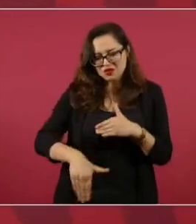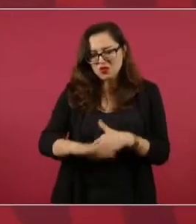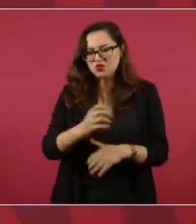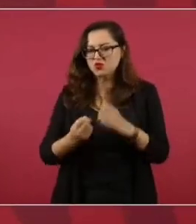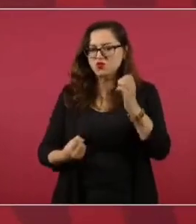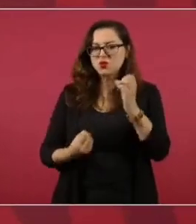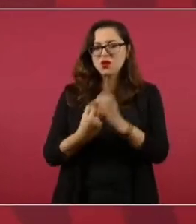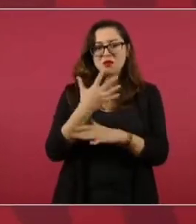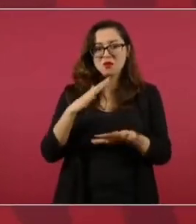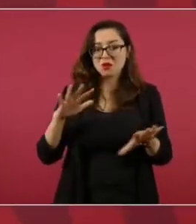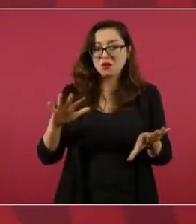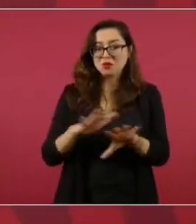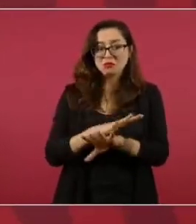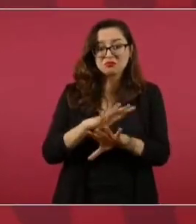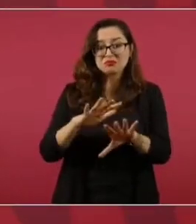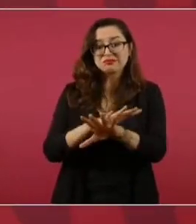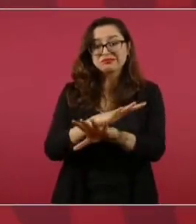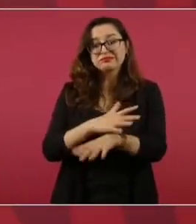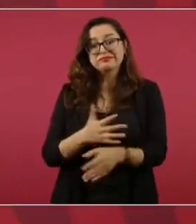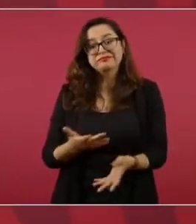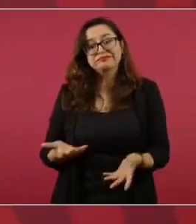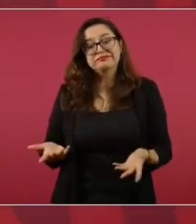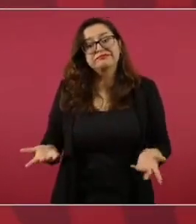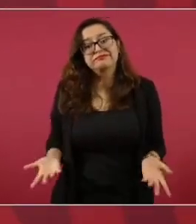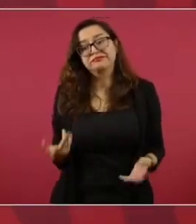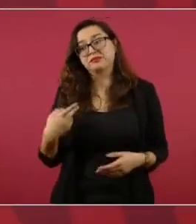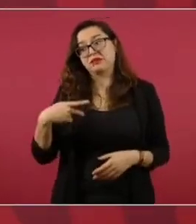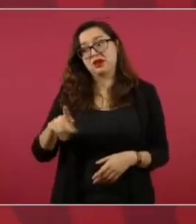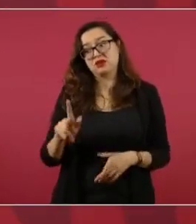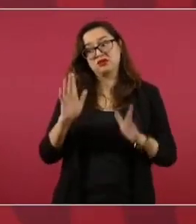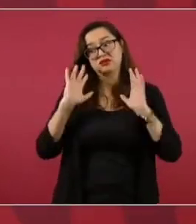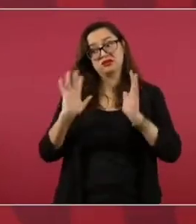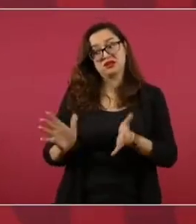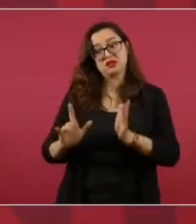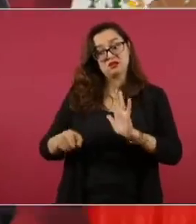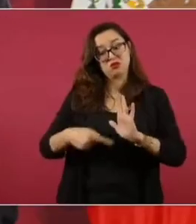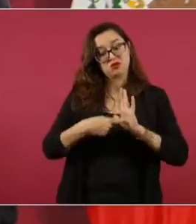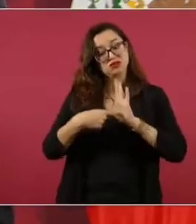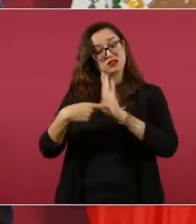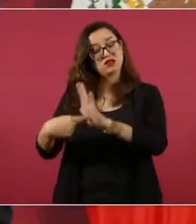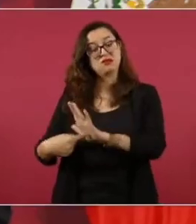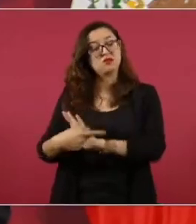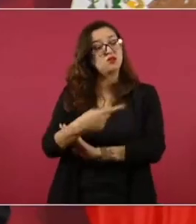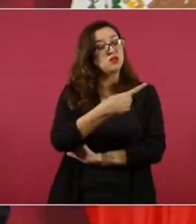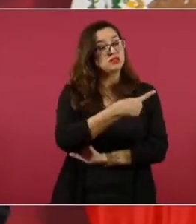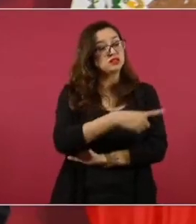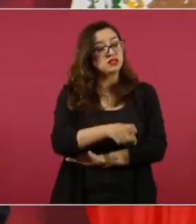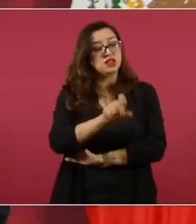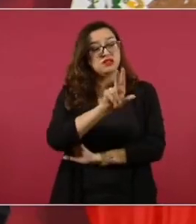De todas maneras fue muy bueno porque son 185 países,